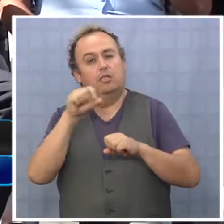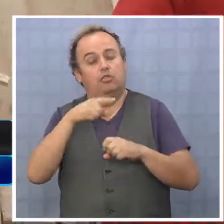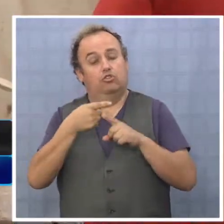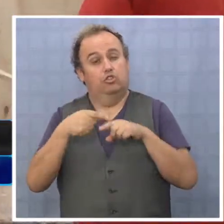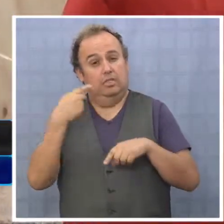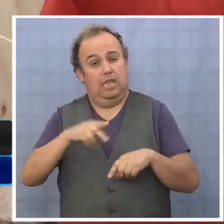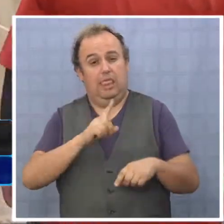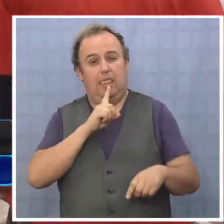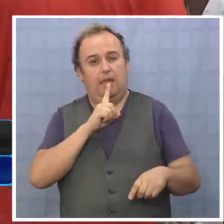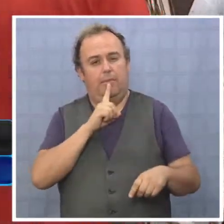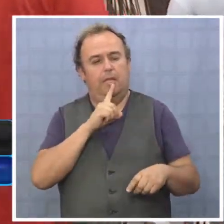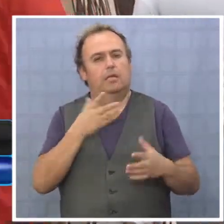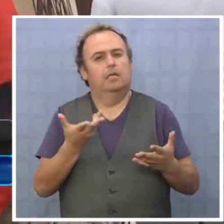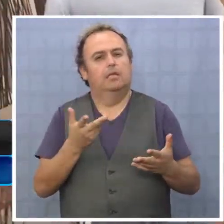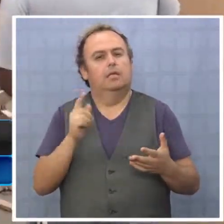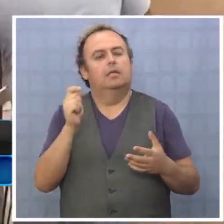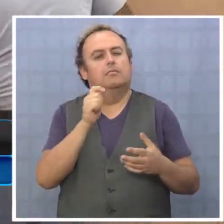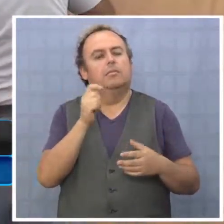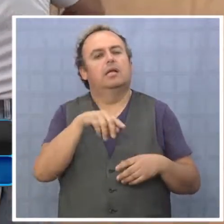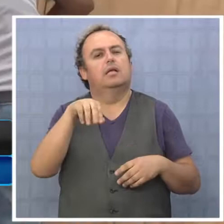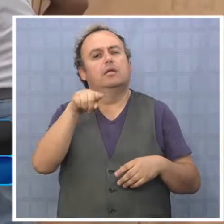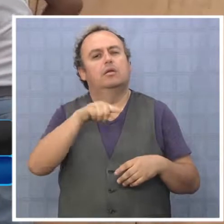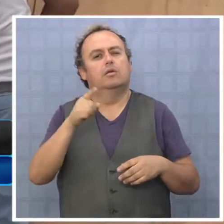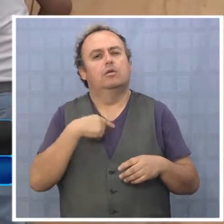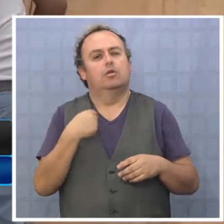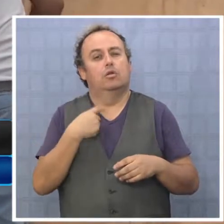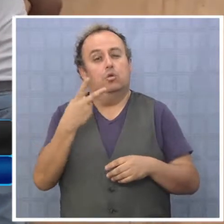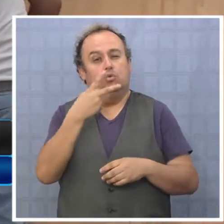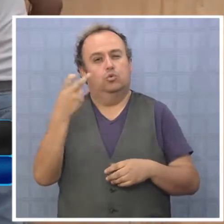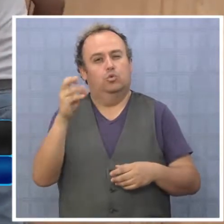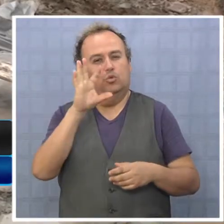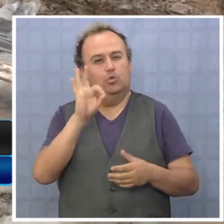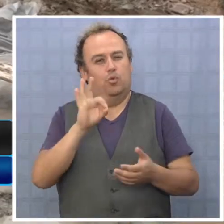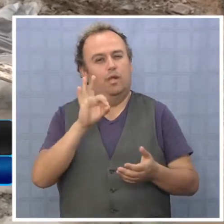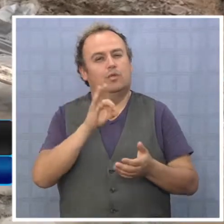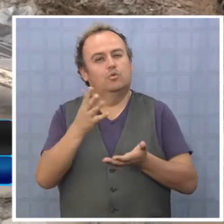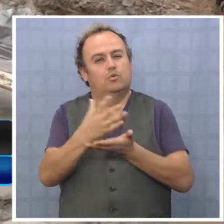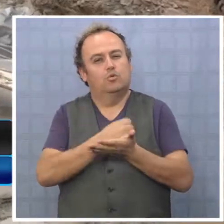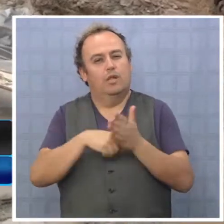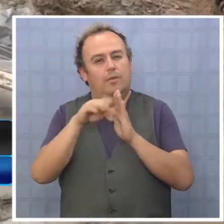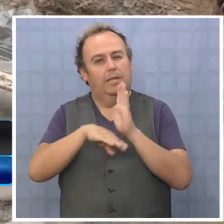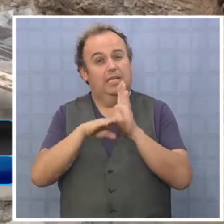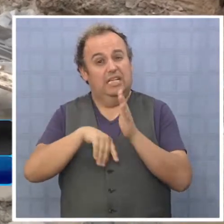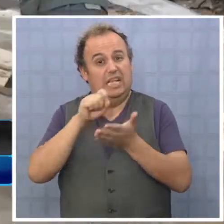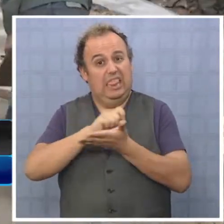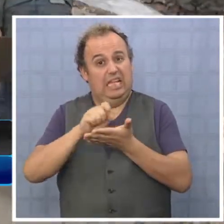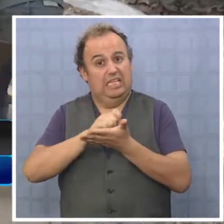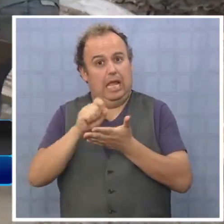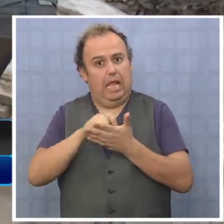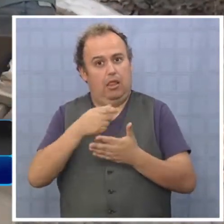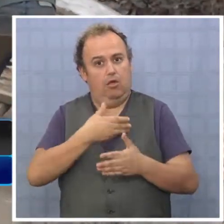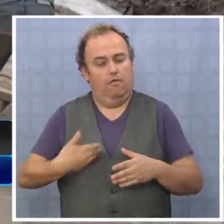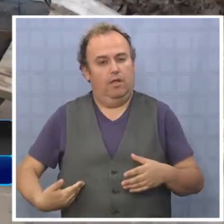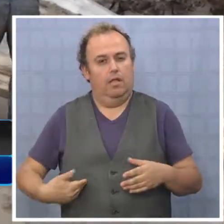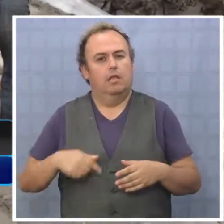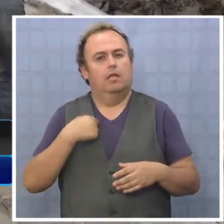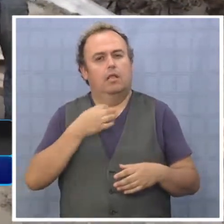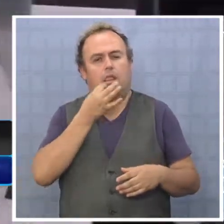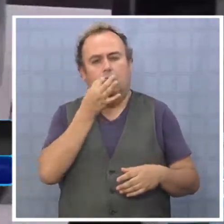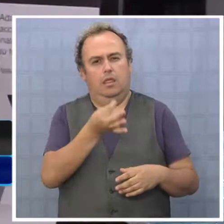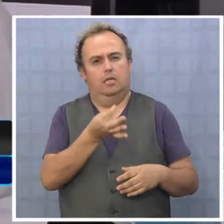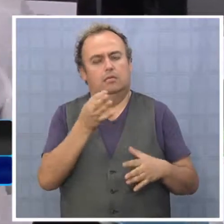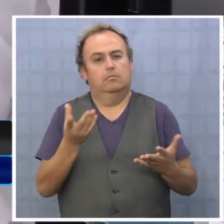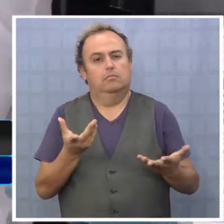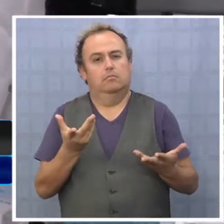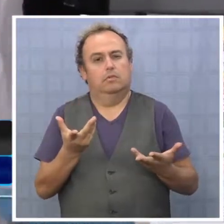Tarapacá en torno al incremento del sueldo mínimo a 250.000 pesos. La secretaria de Estado argumentó que una medida en ese sentido